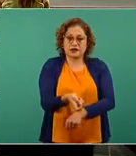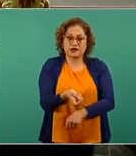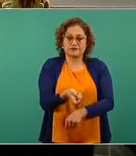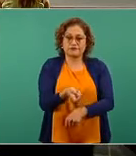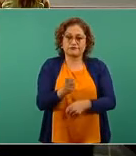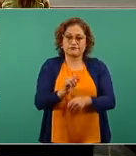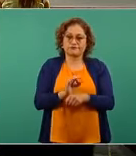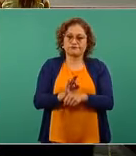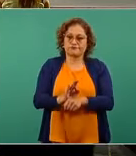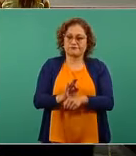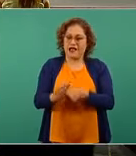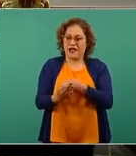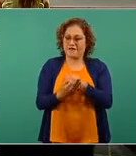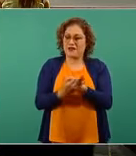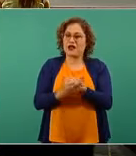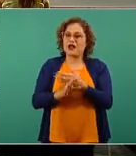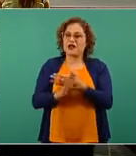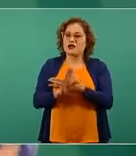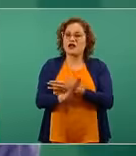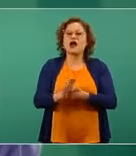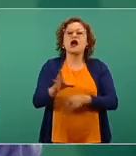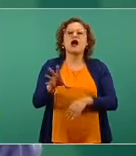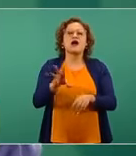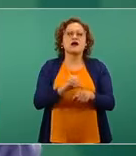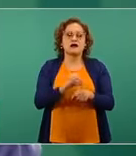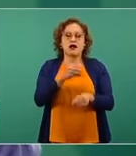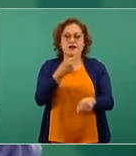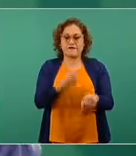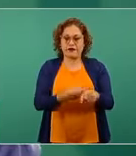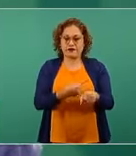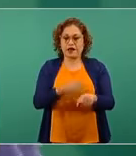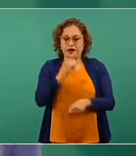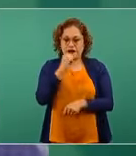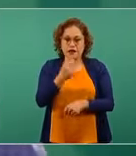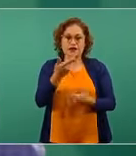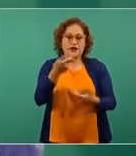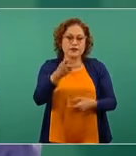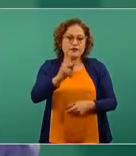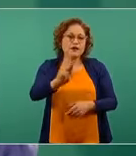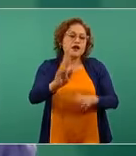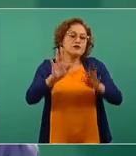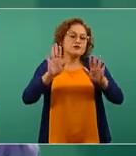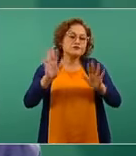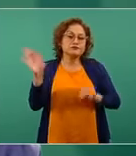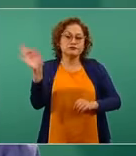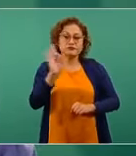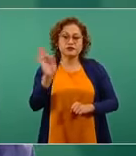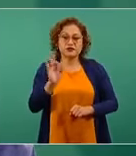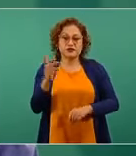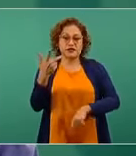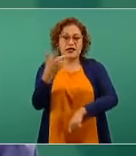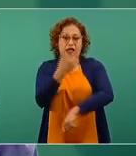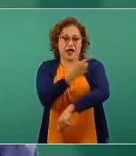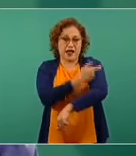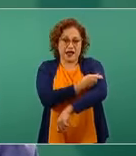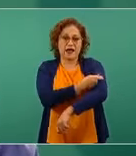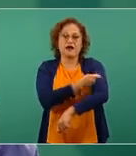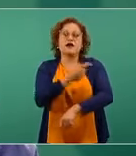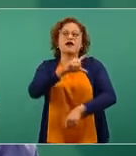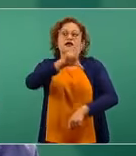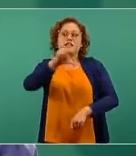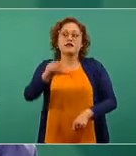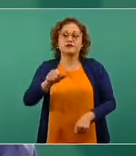posteriores. Ahora, una vez que llega el virus, puede ser que el virus se replique, por ejemplo, en las vías respiratorias, pero que no se